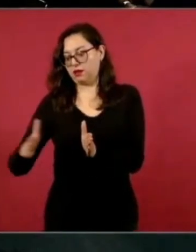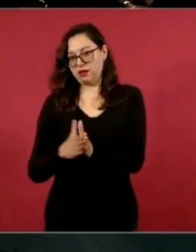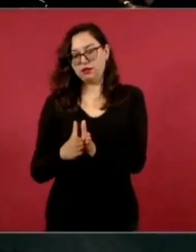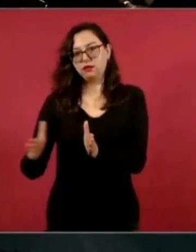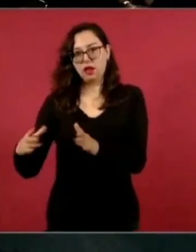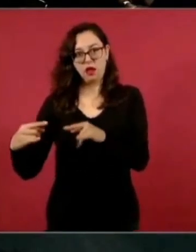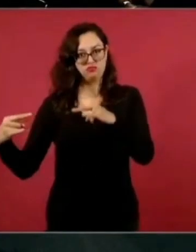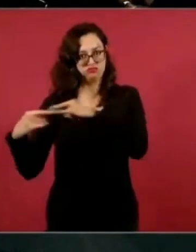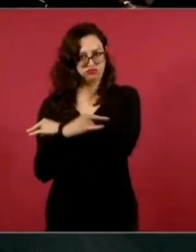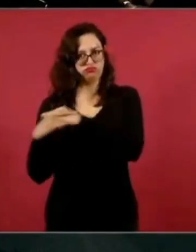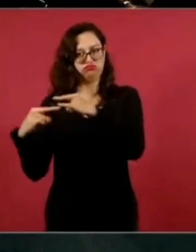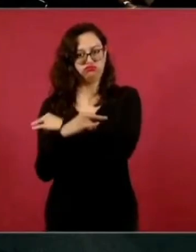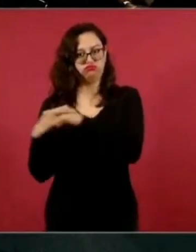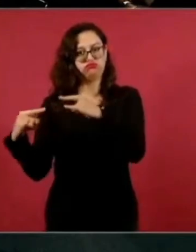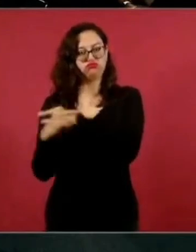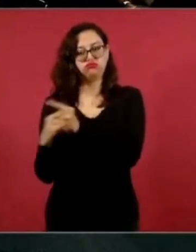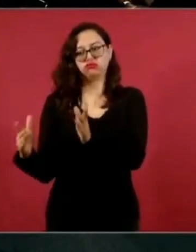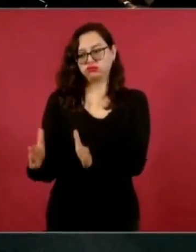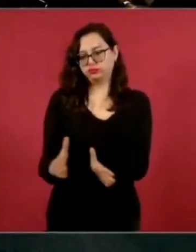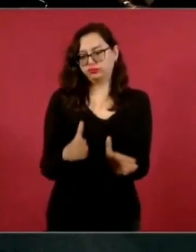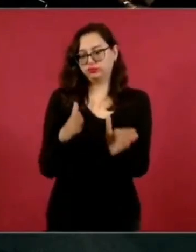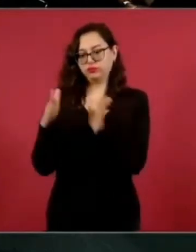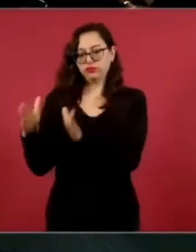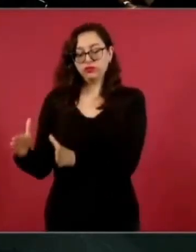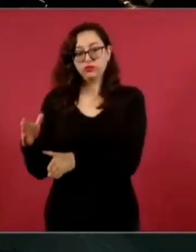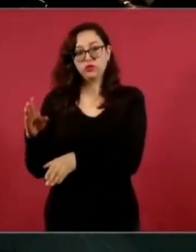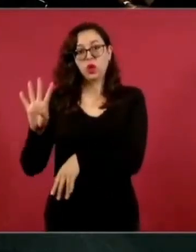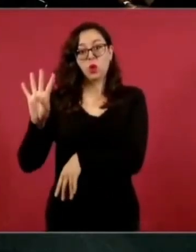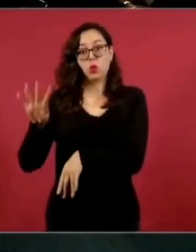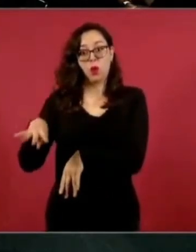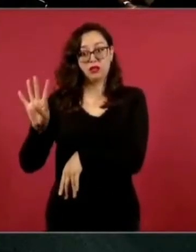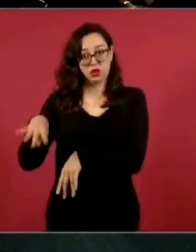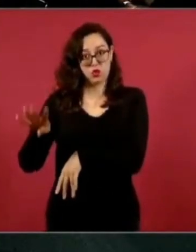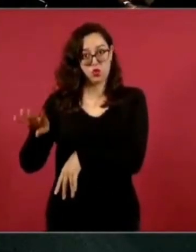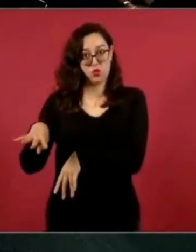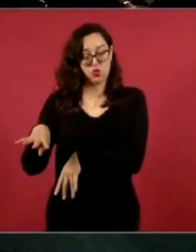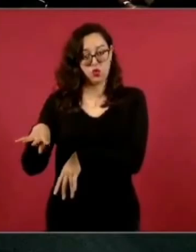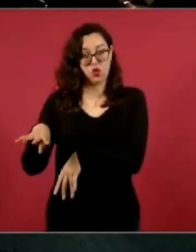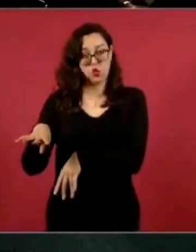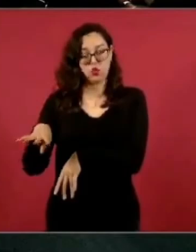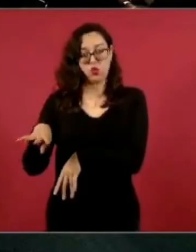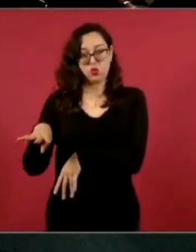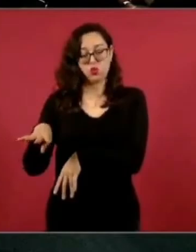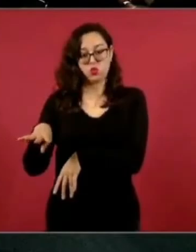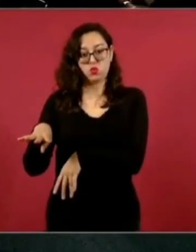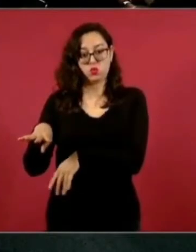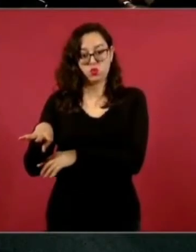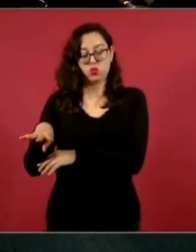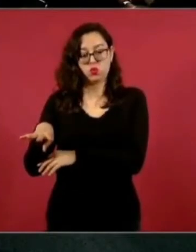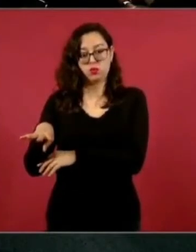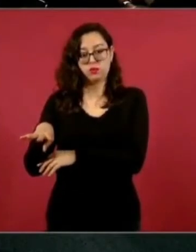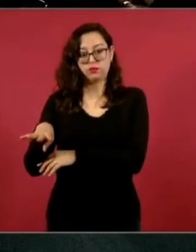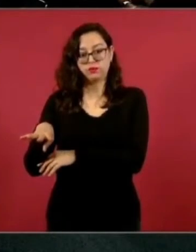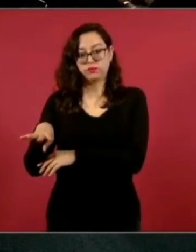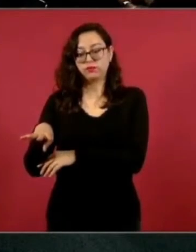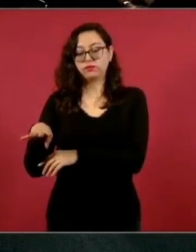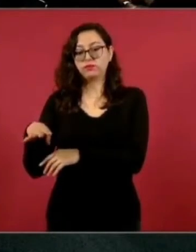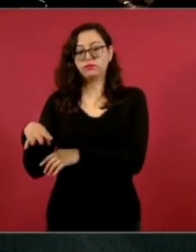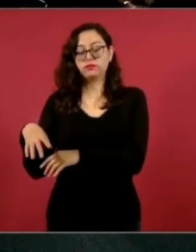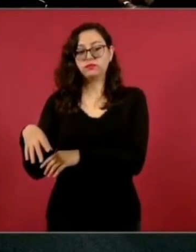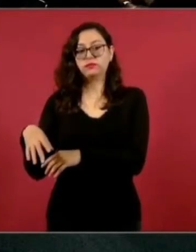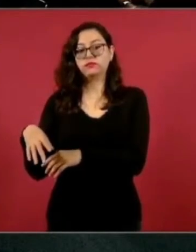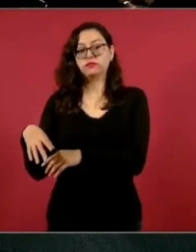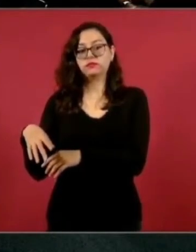un hacer cuatro carriles de autopista y dos